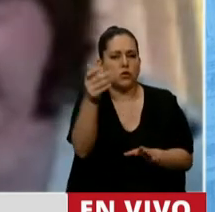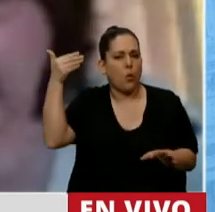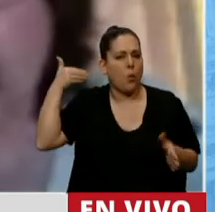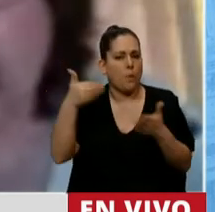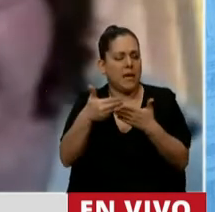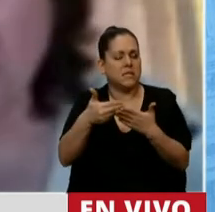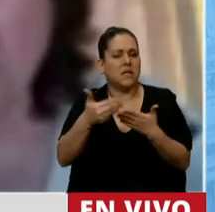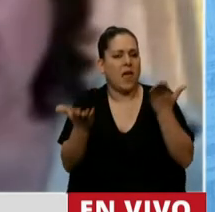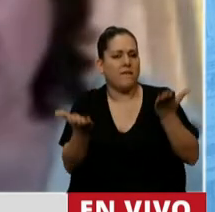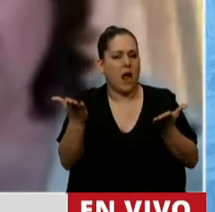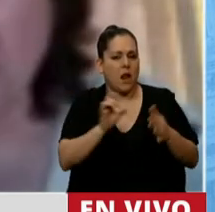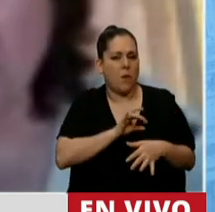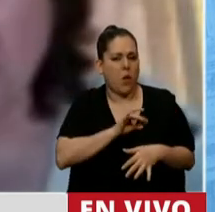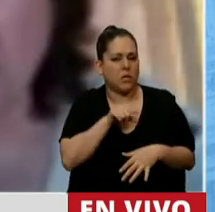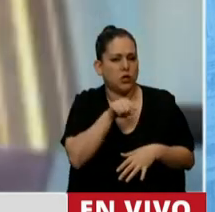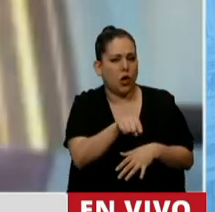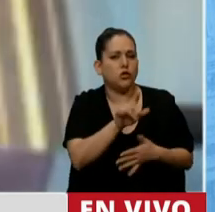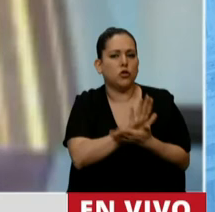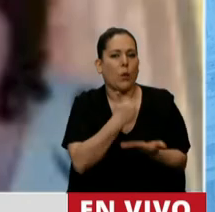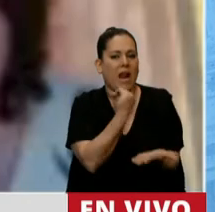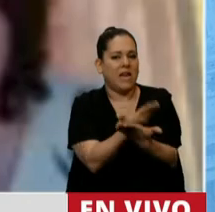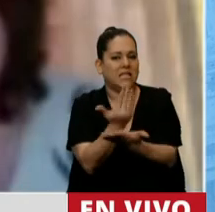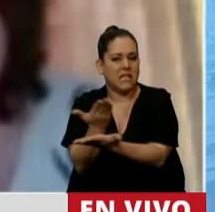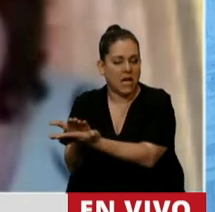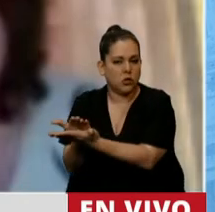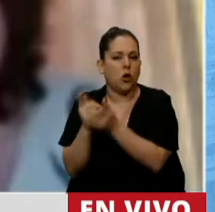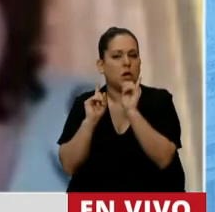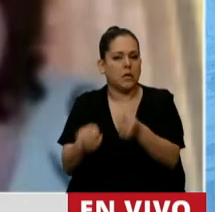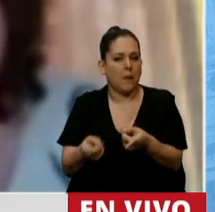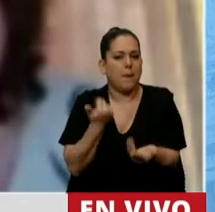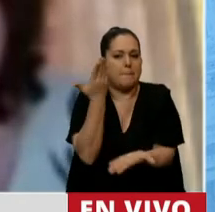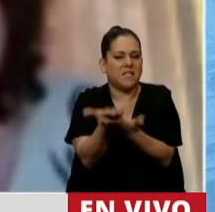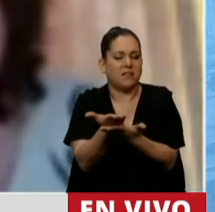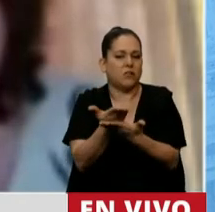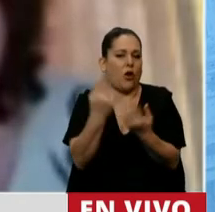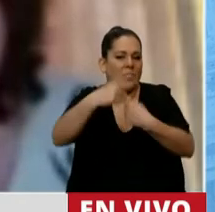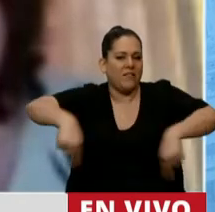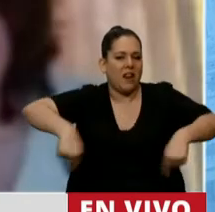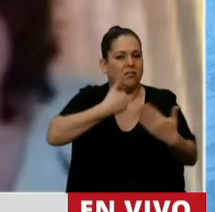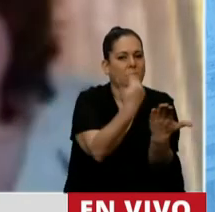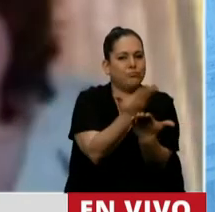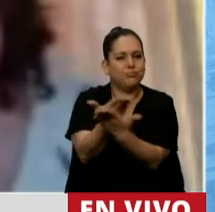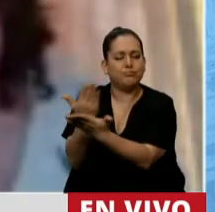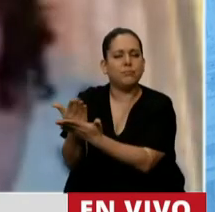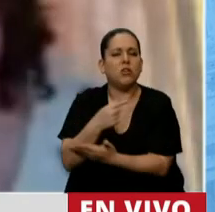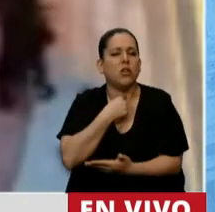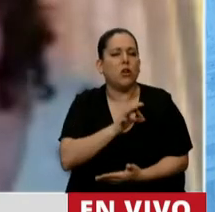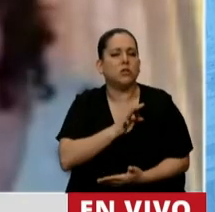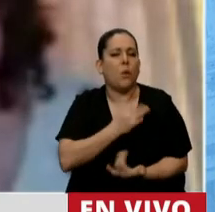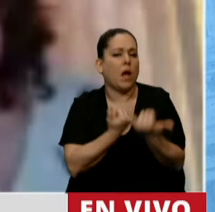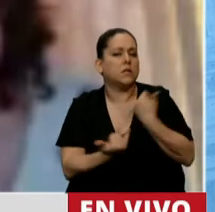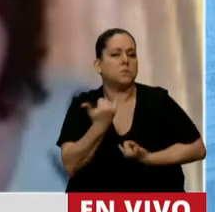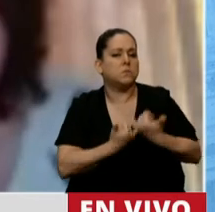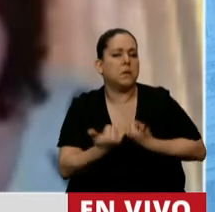la licitación y de la presentación de oferta, si nos puede explicar los